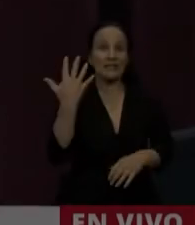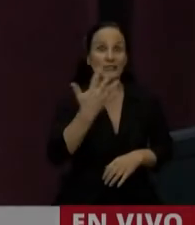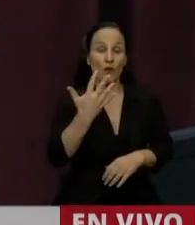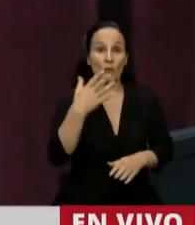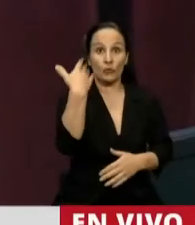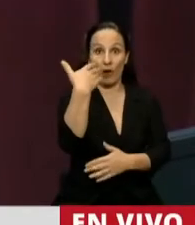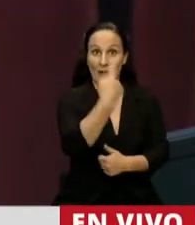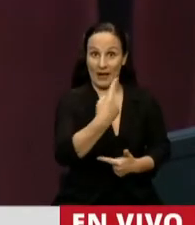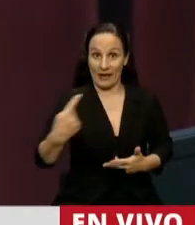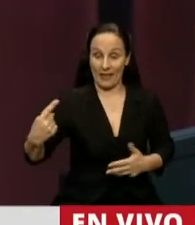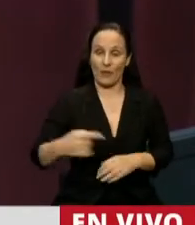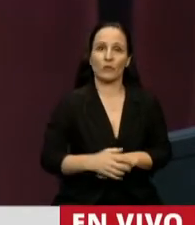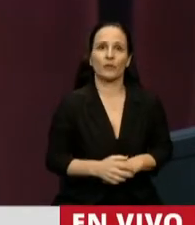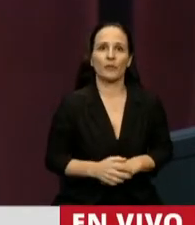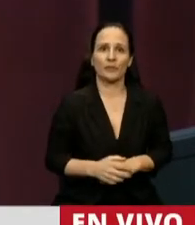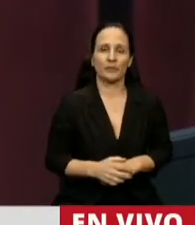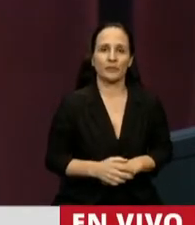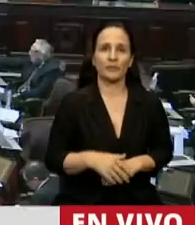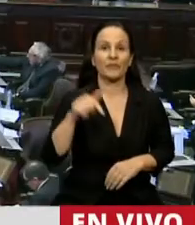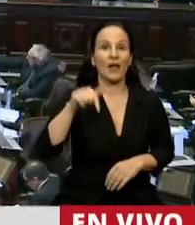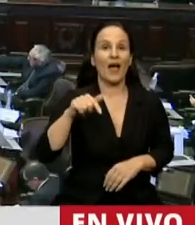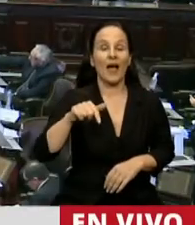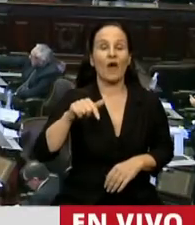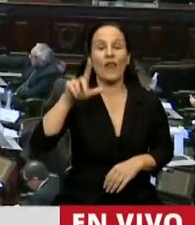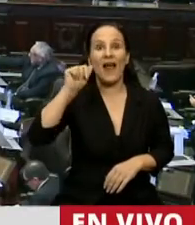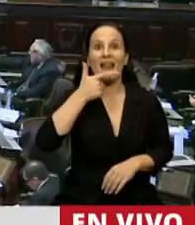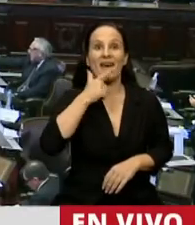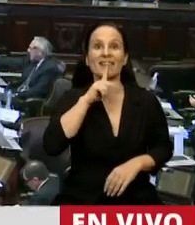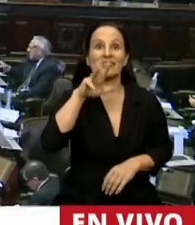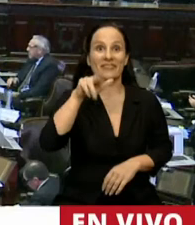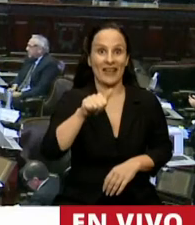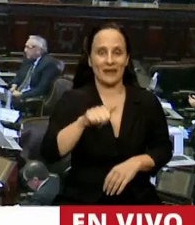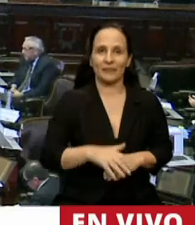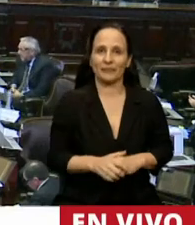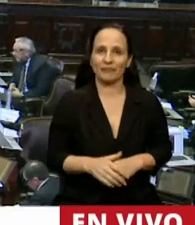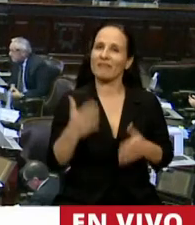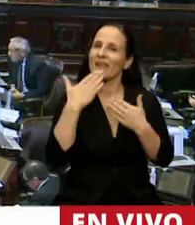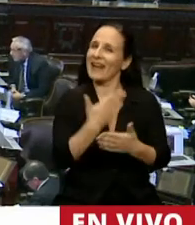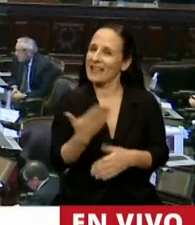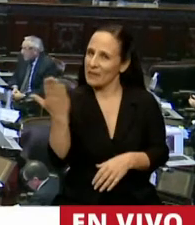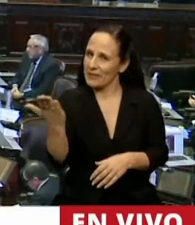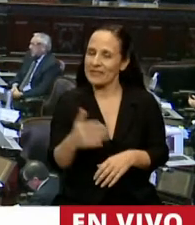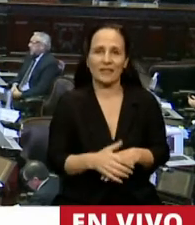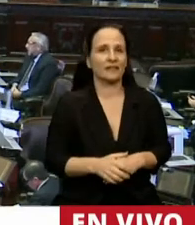La palabra del diputado Facundo Soles Latra. Gracias, señor Presidente.